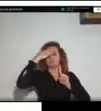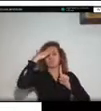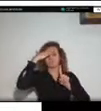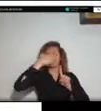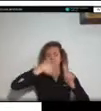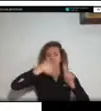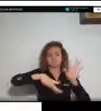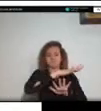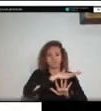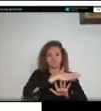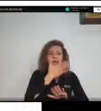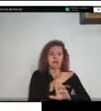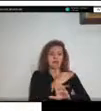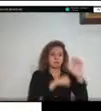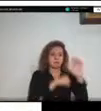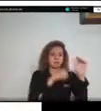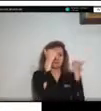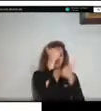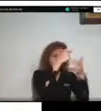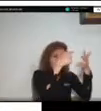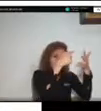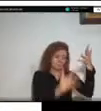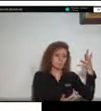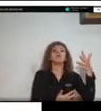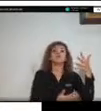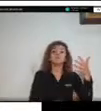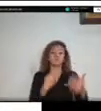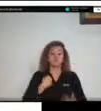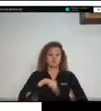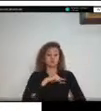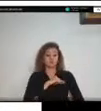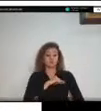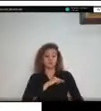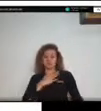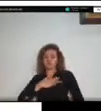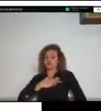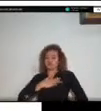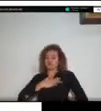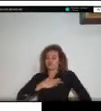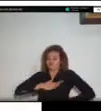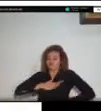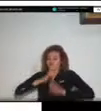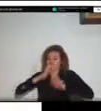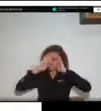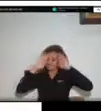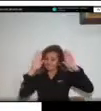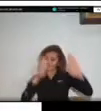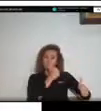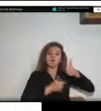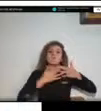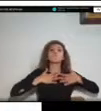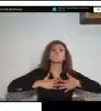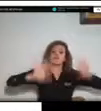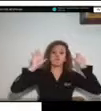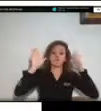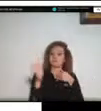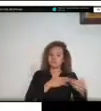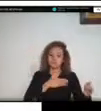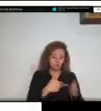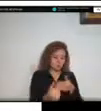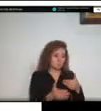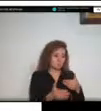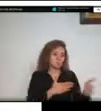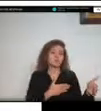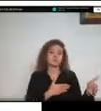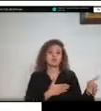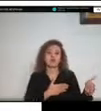definidos pero en el caso nuestro nosotros nos preparamos para cualquier tipo de emergencia independientemente de que pueda ser catalogado o no